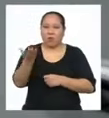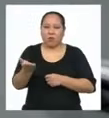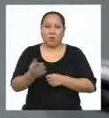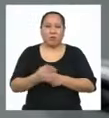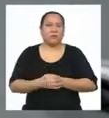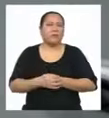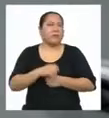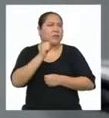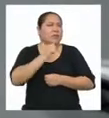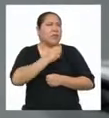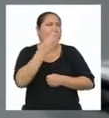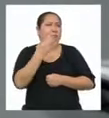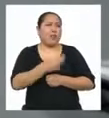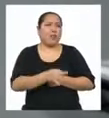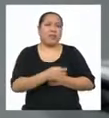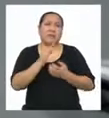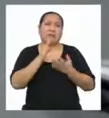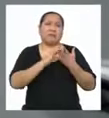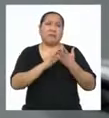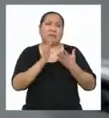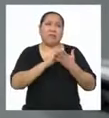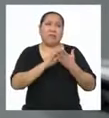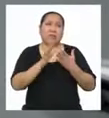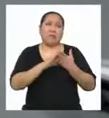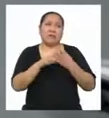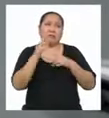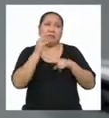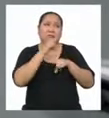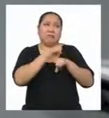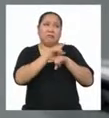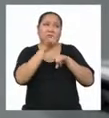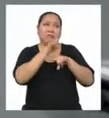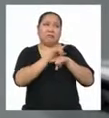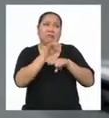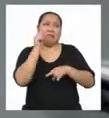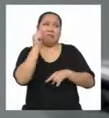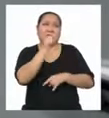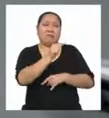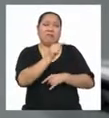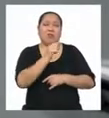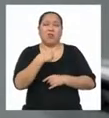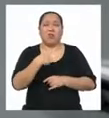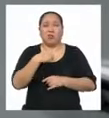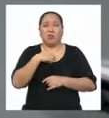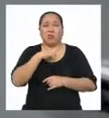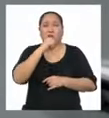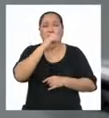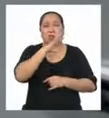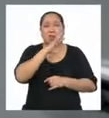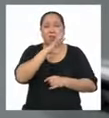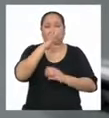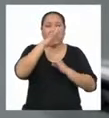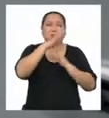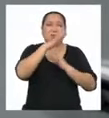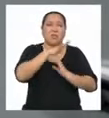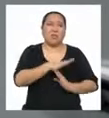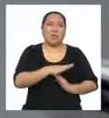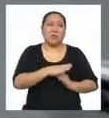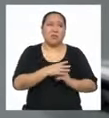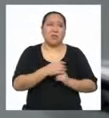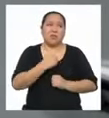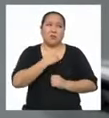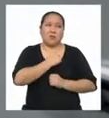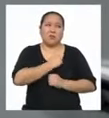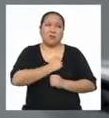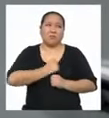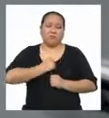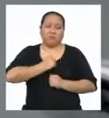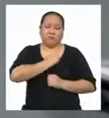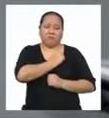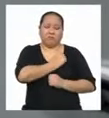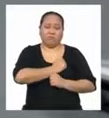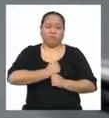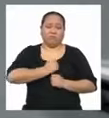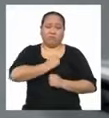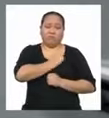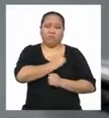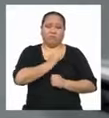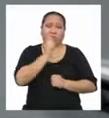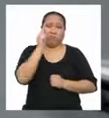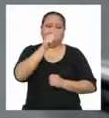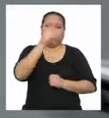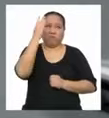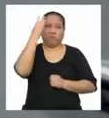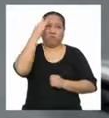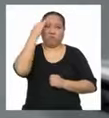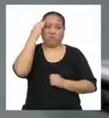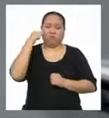Disculpa Si alguna vez Me he burlado De ti O te he discriminado Lo siento Tú